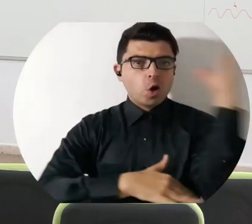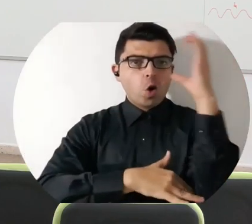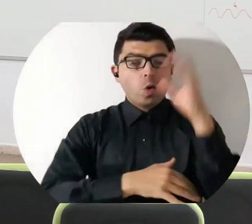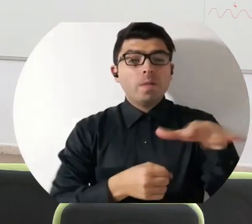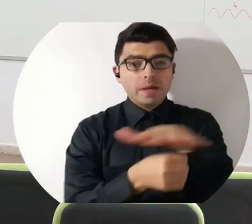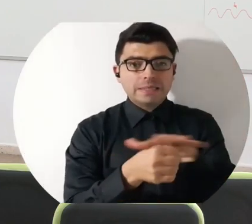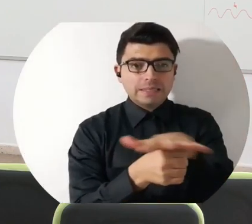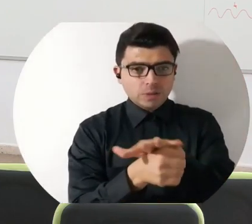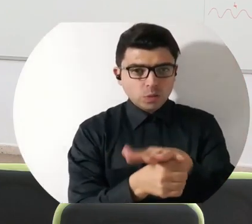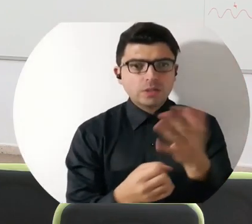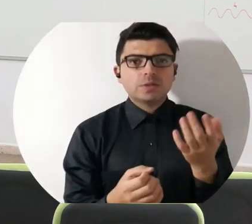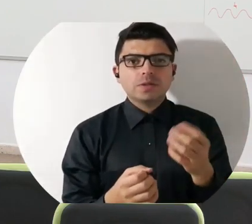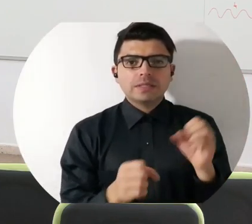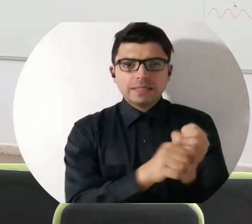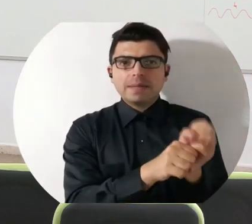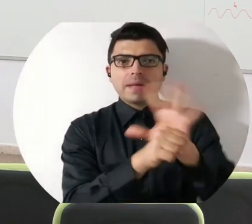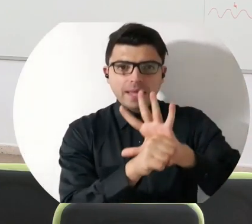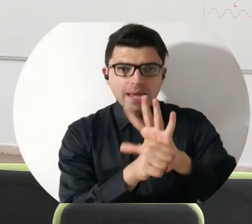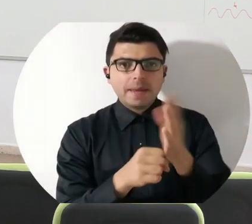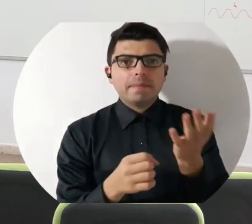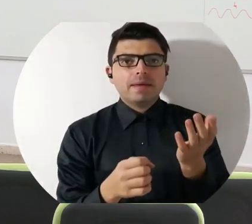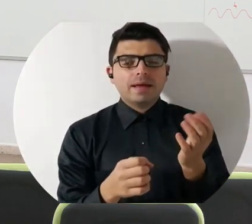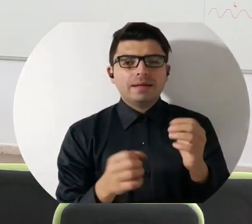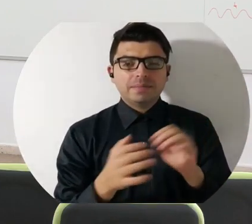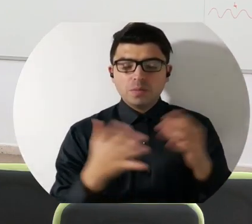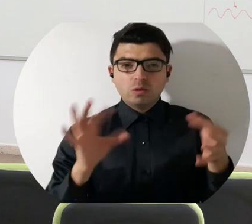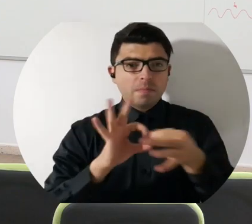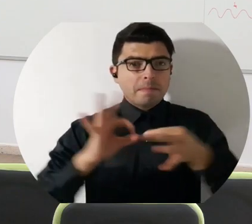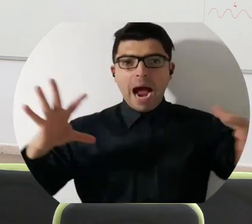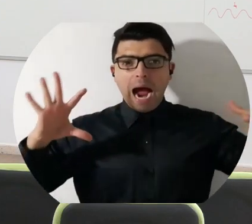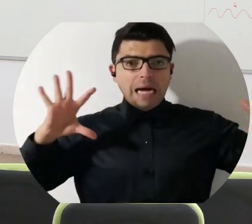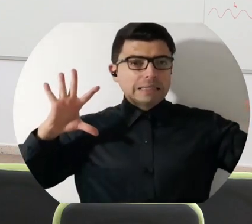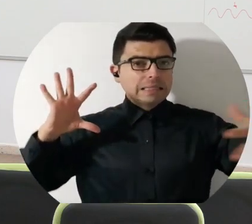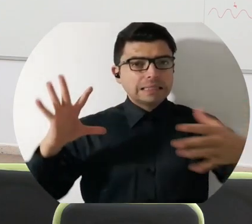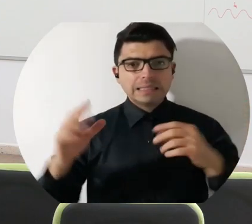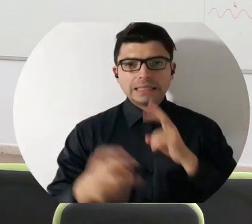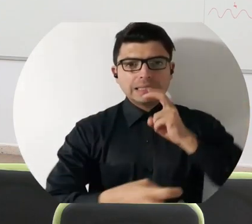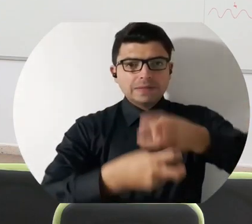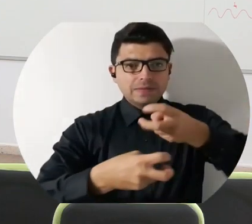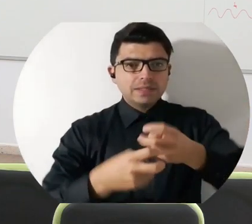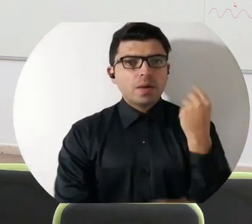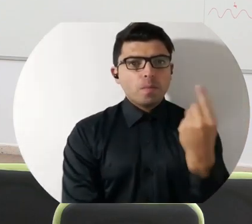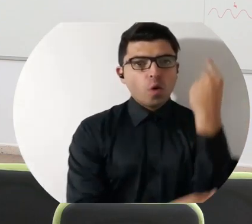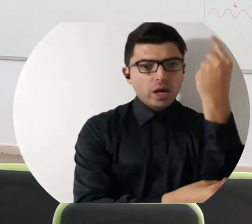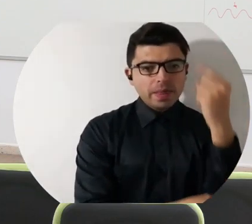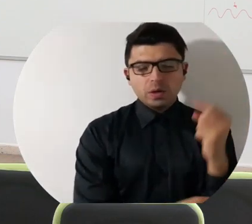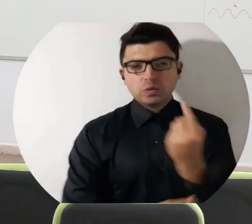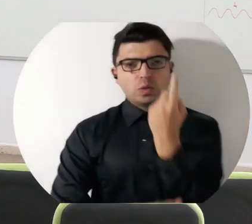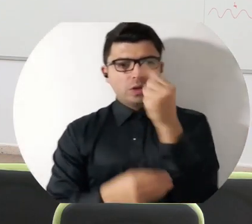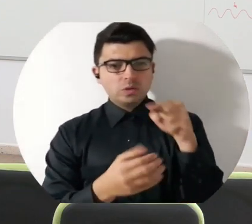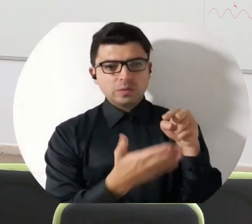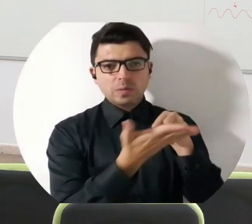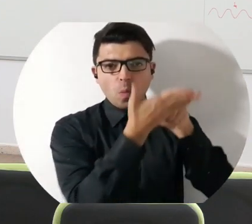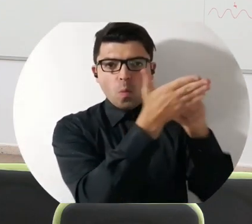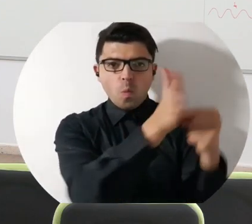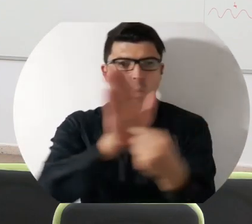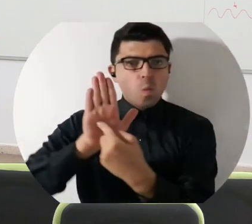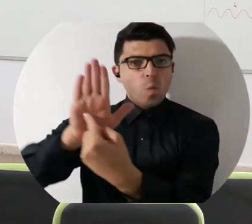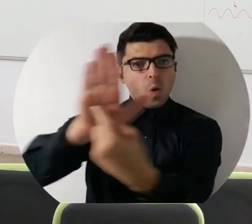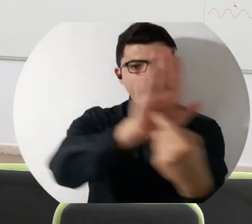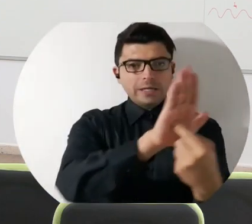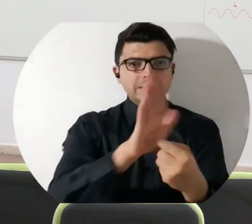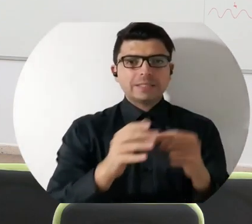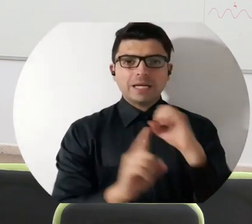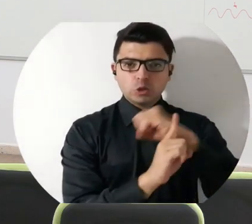situaciones, la pandemia, la coyuntura, los referentes políticos, sociales, que hoy